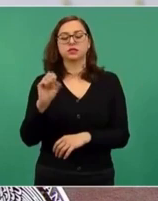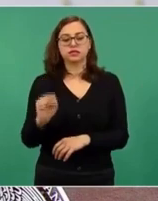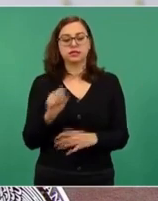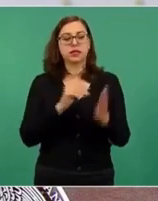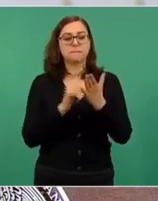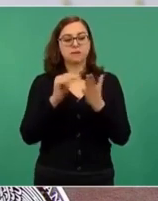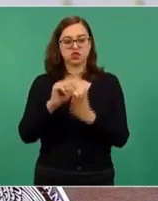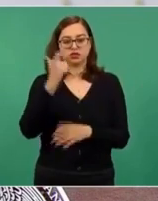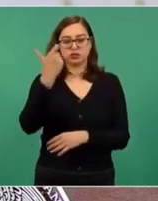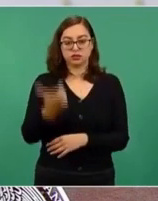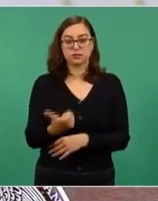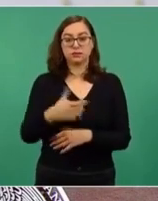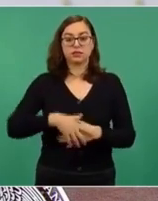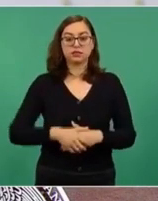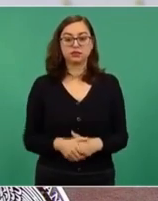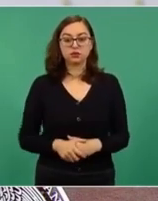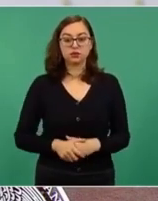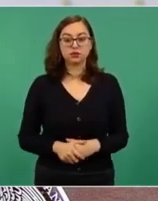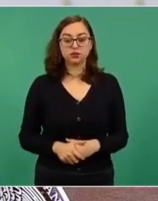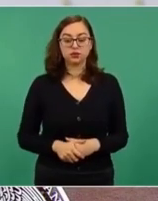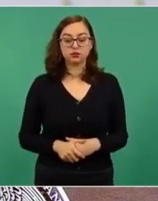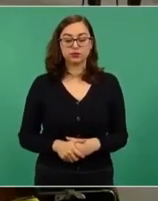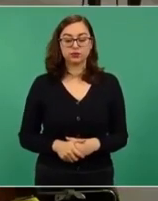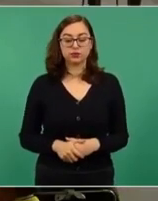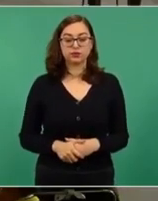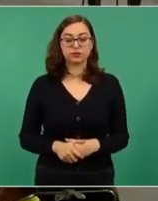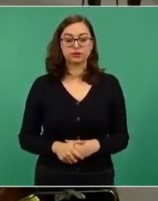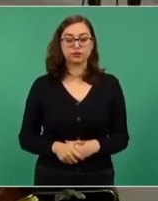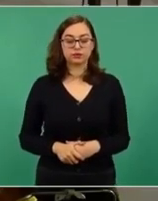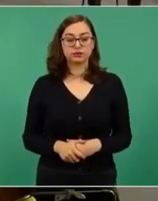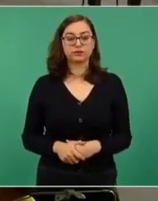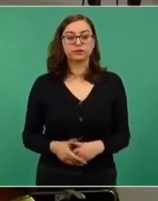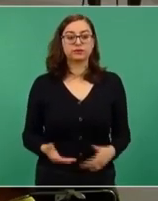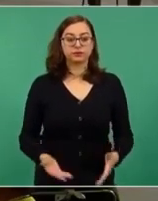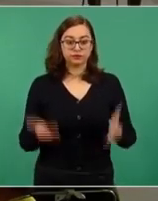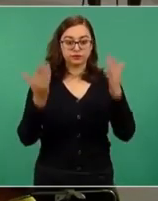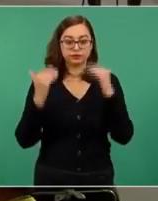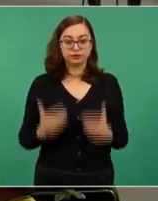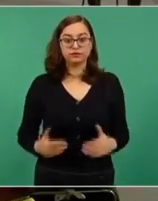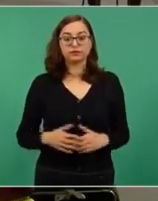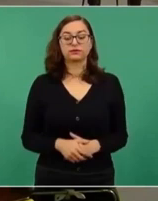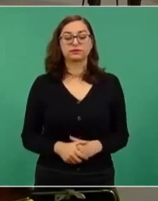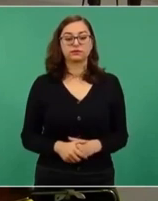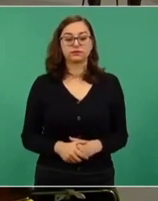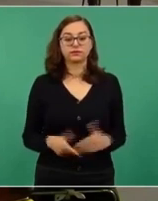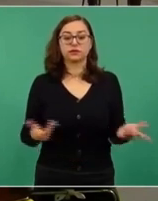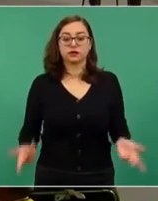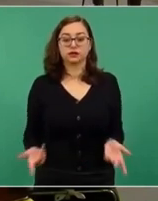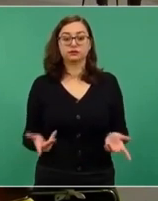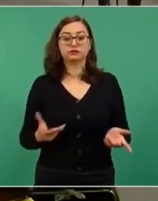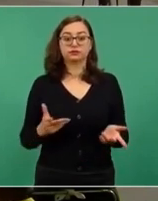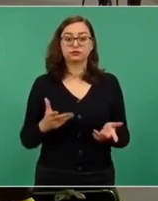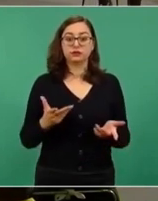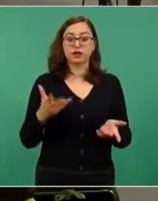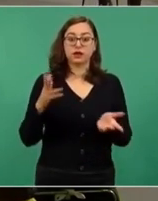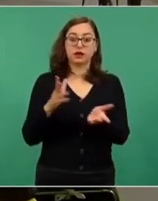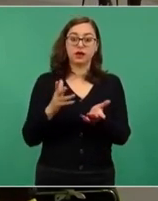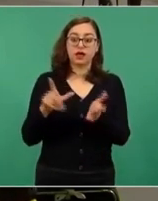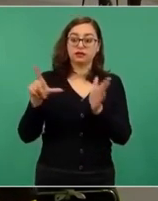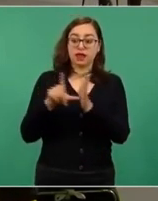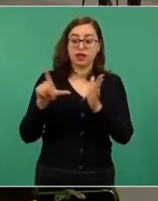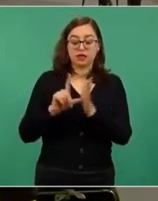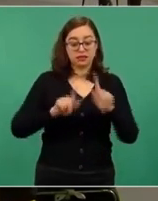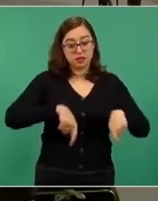millones de pesos. Aquí les vamos a comentar, adelante, cómo vamos a convocarlos para la recepción de su